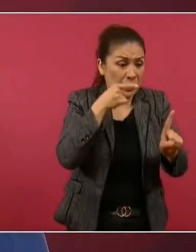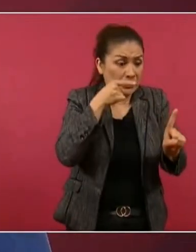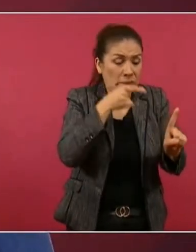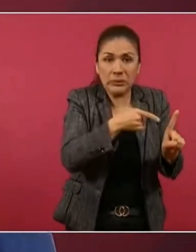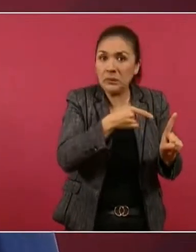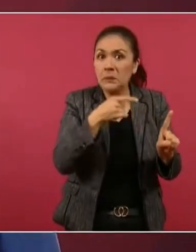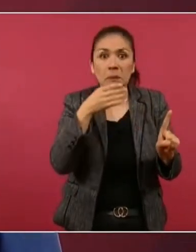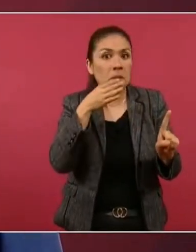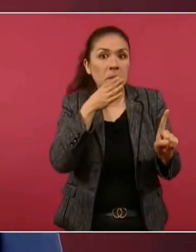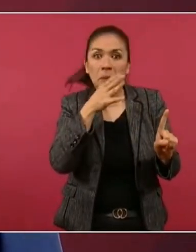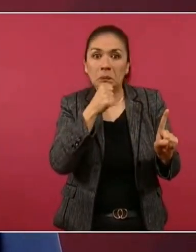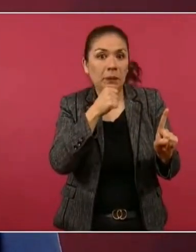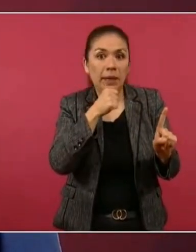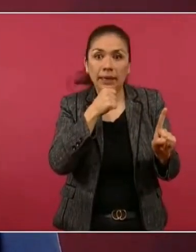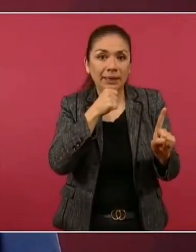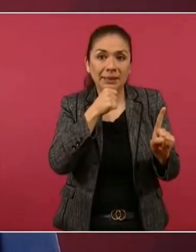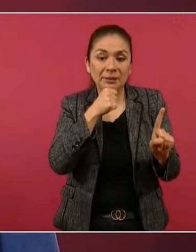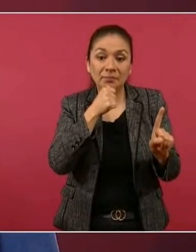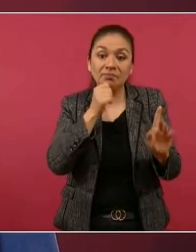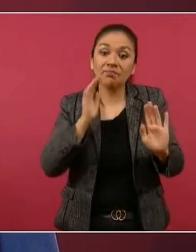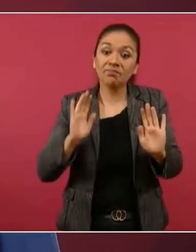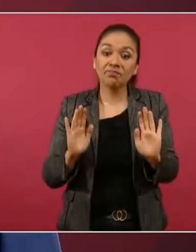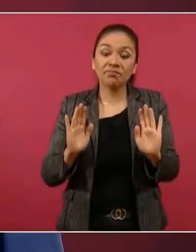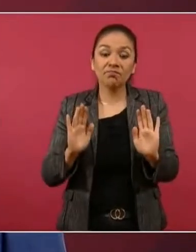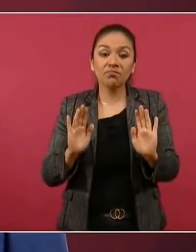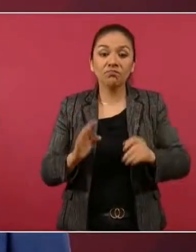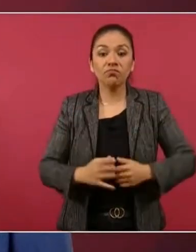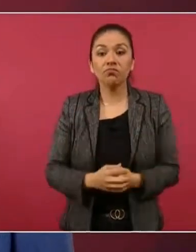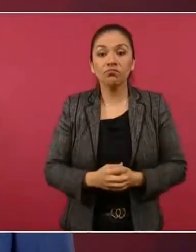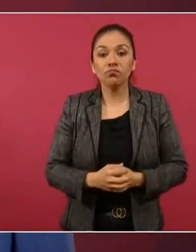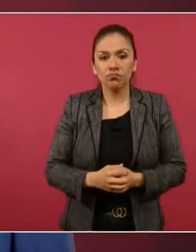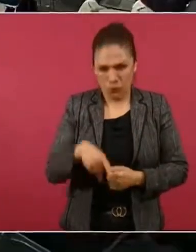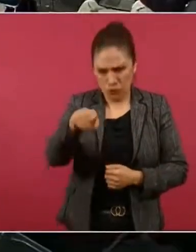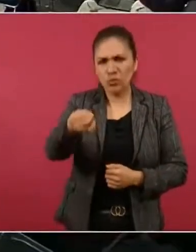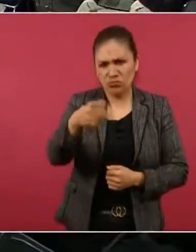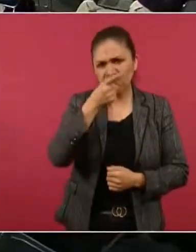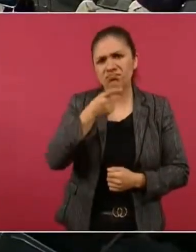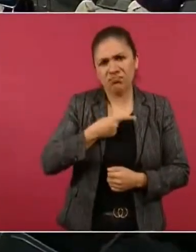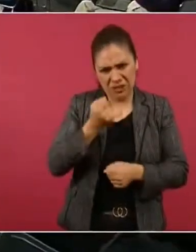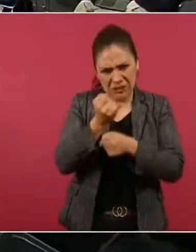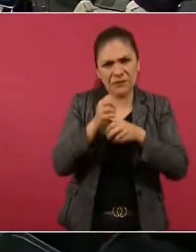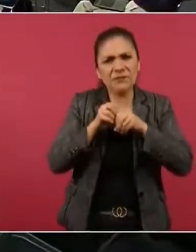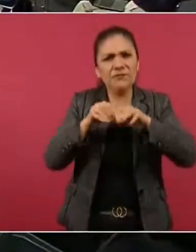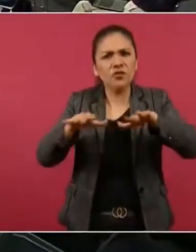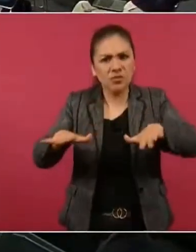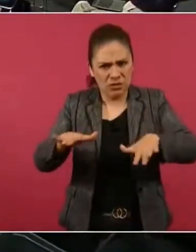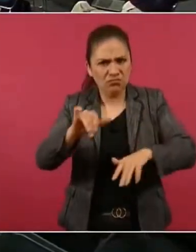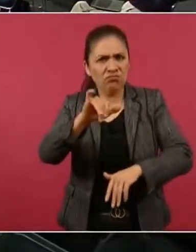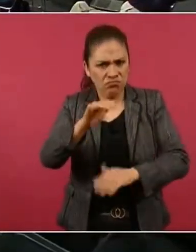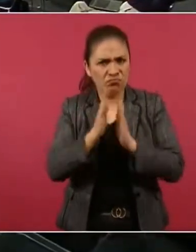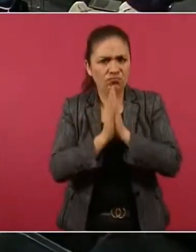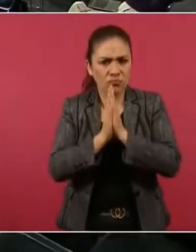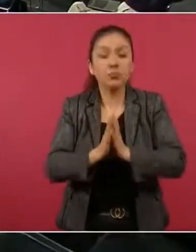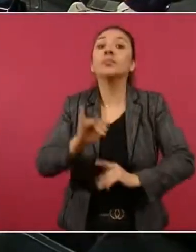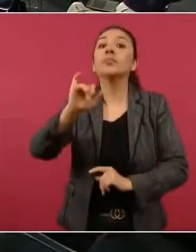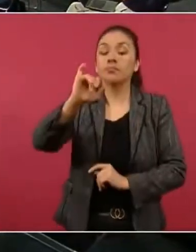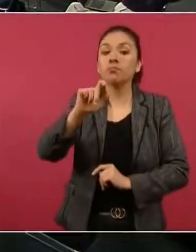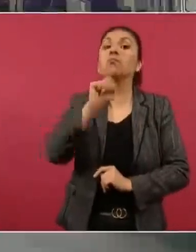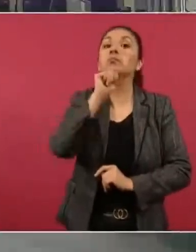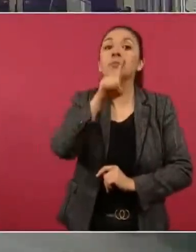entonces este nos das toda la información y vamos a ayudar también señor presidente